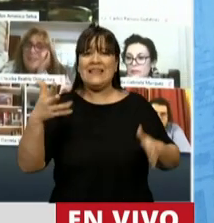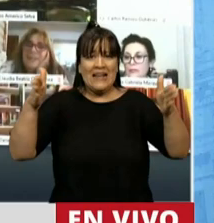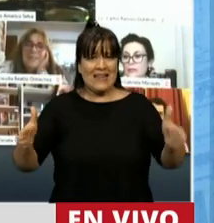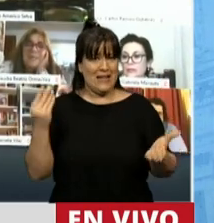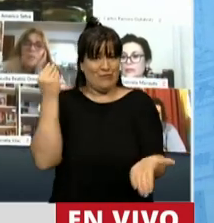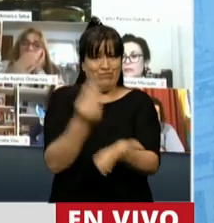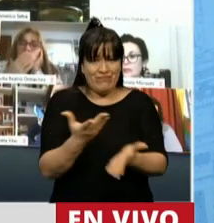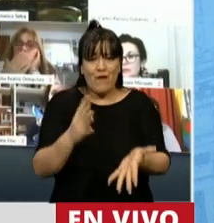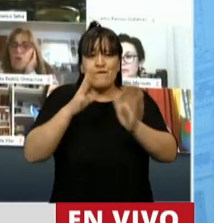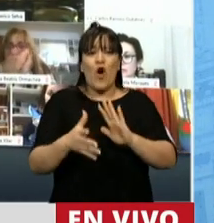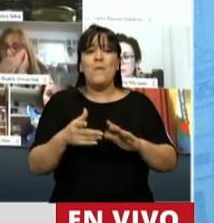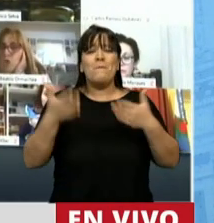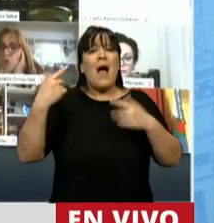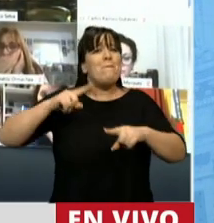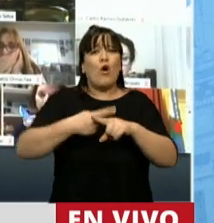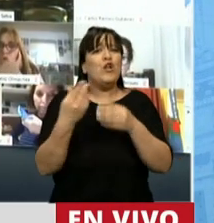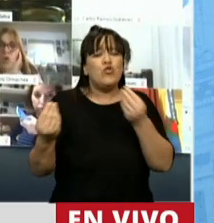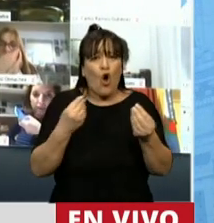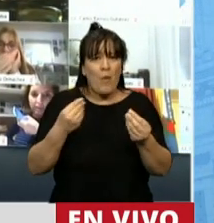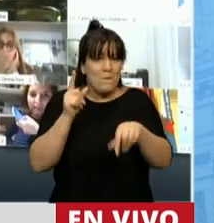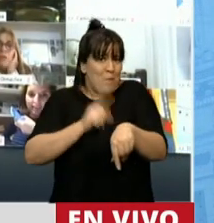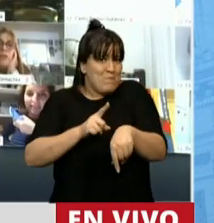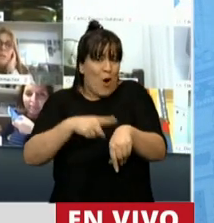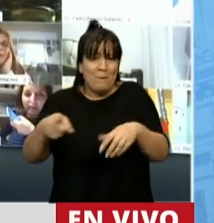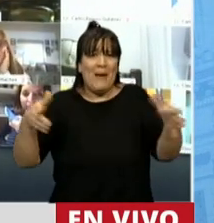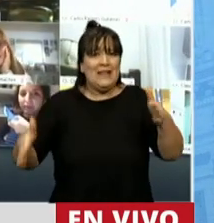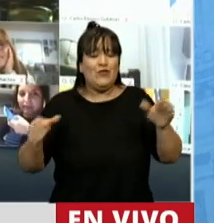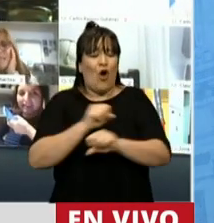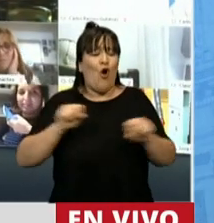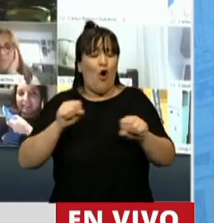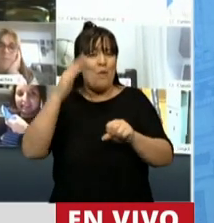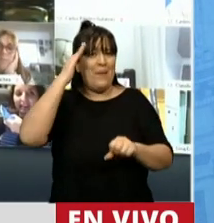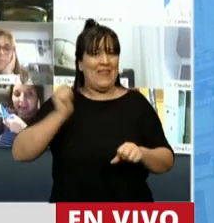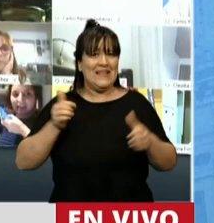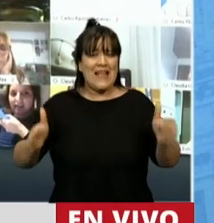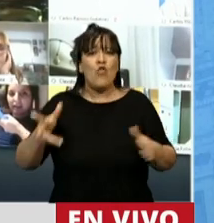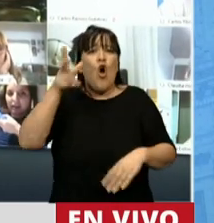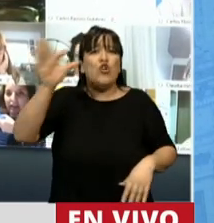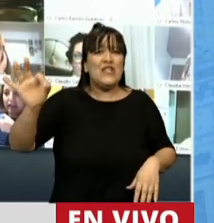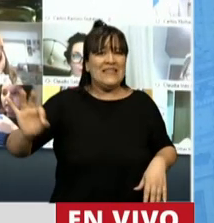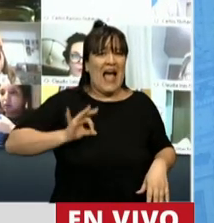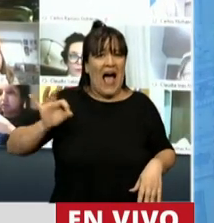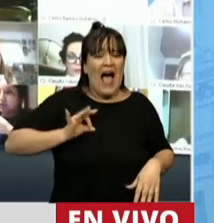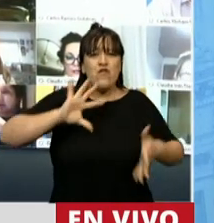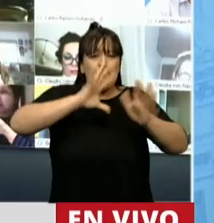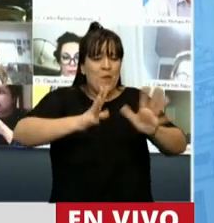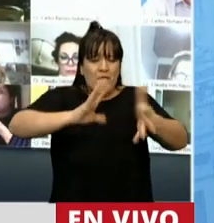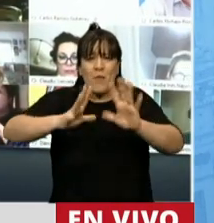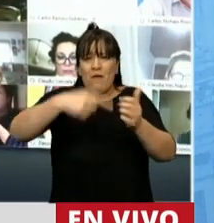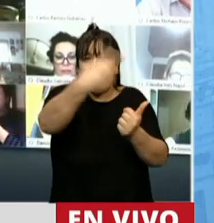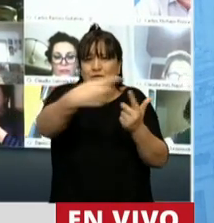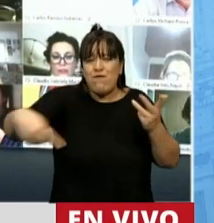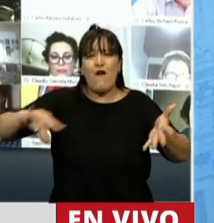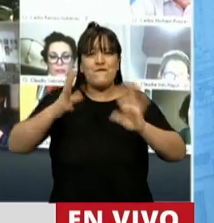bautismo político fue en el marco de un golpe de Estado. Durante 80 años, en sus diversas formas, con sus